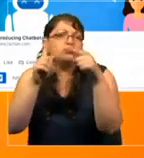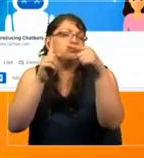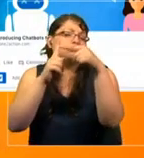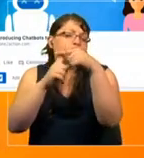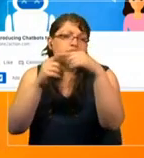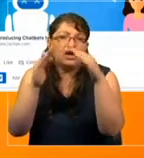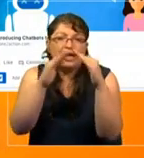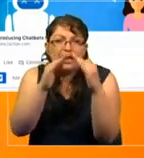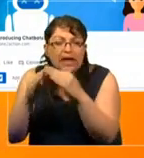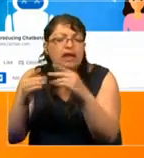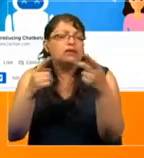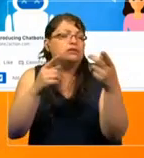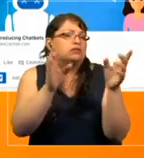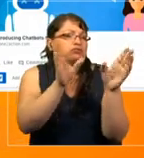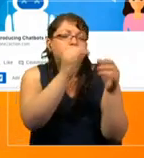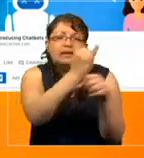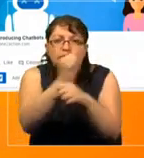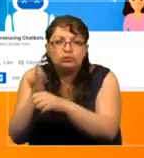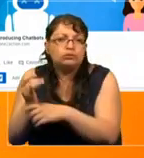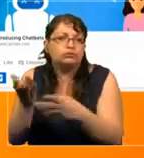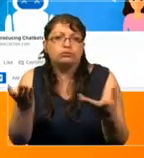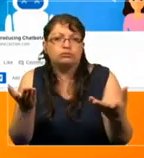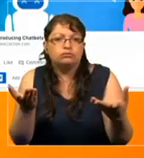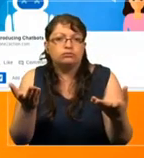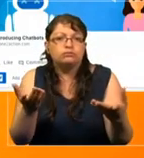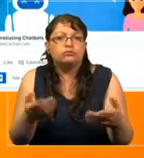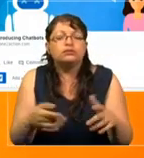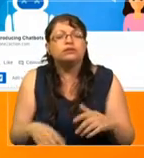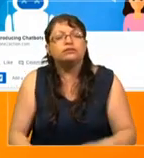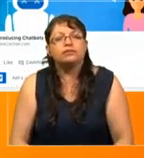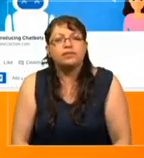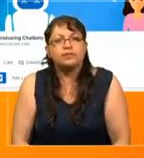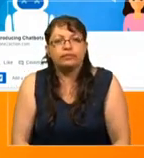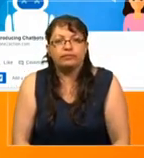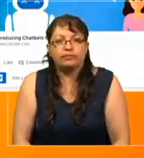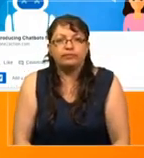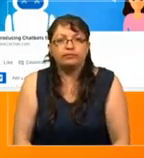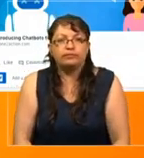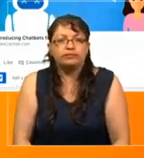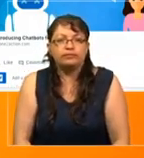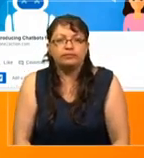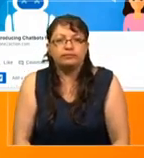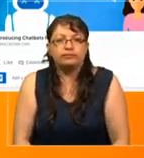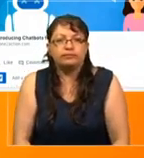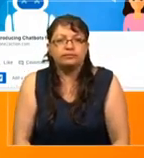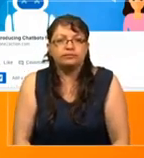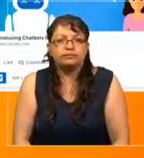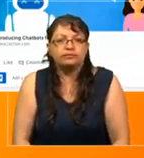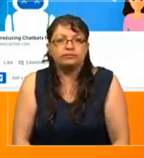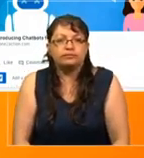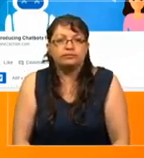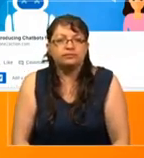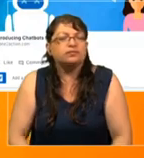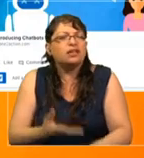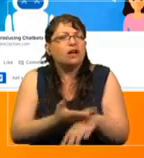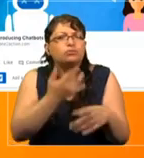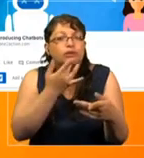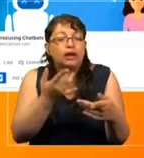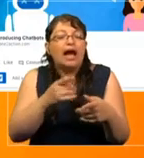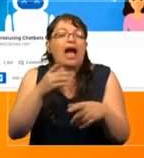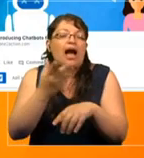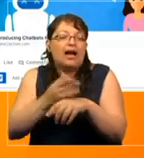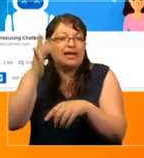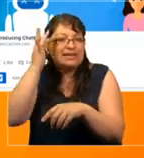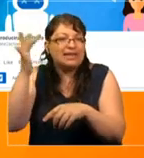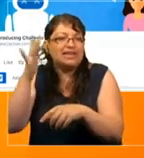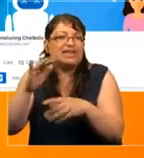instituciones, y que en gran parte existe porque la inteligencia artificial ha